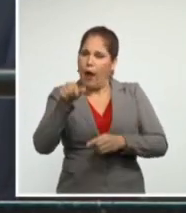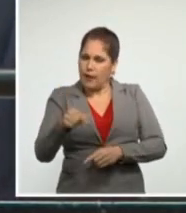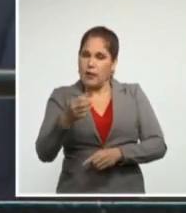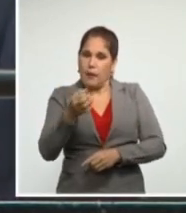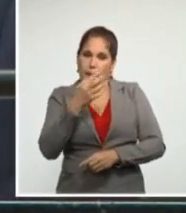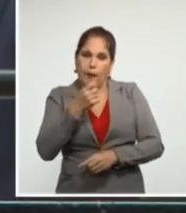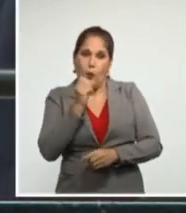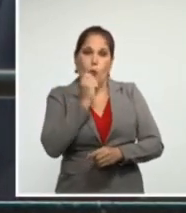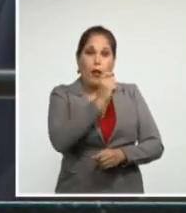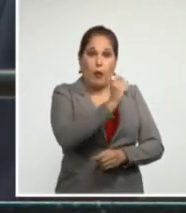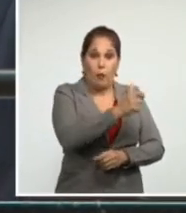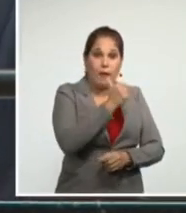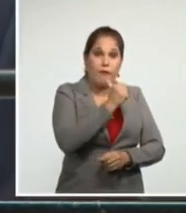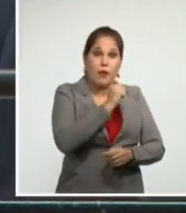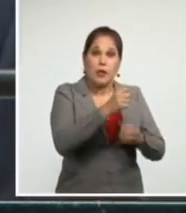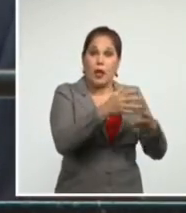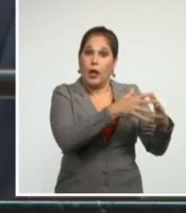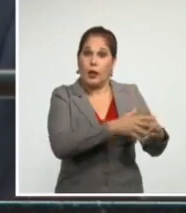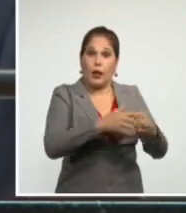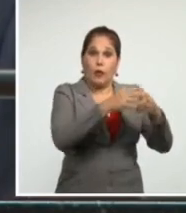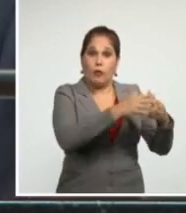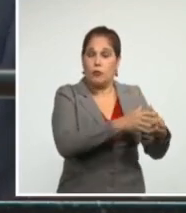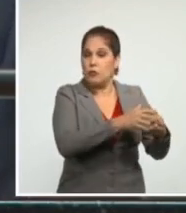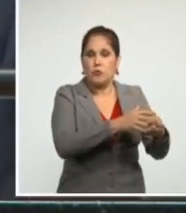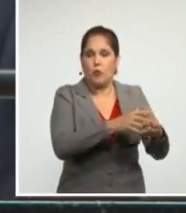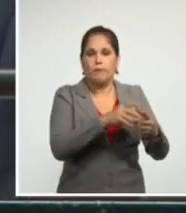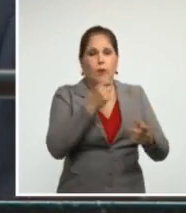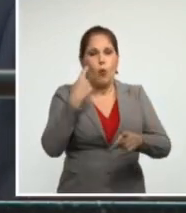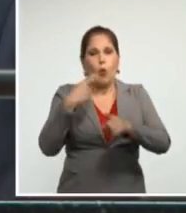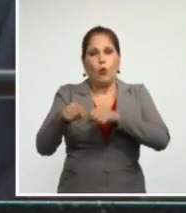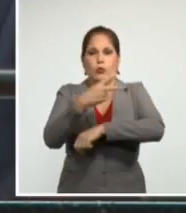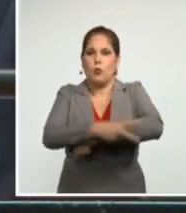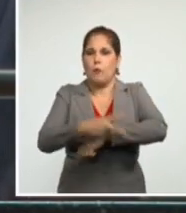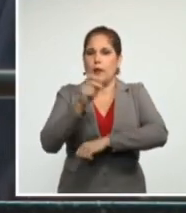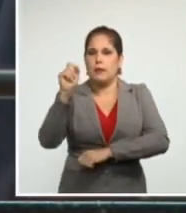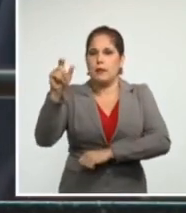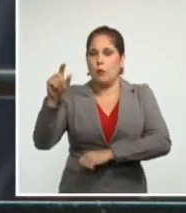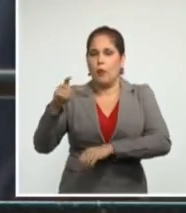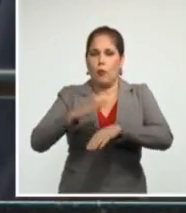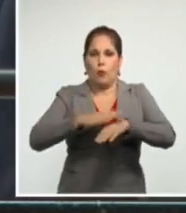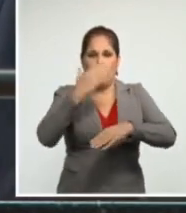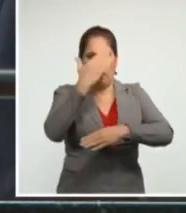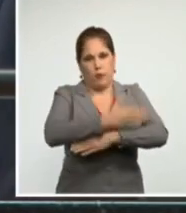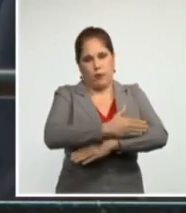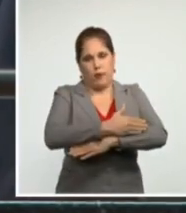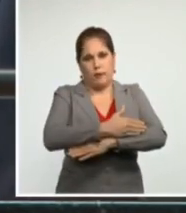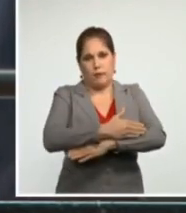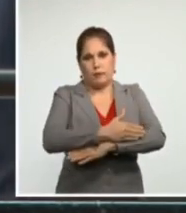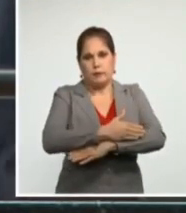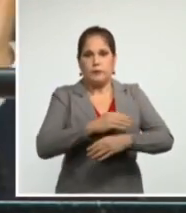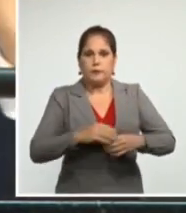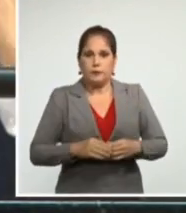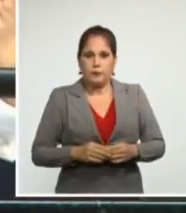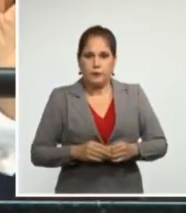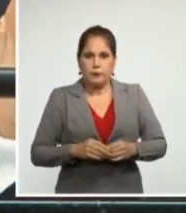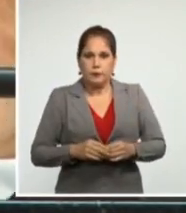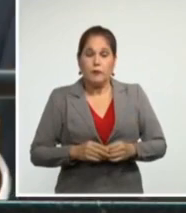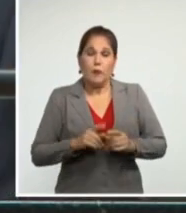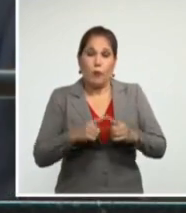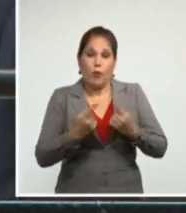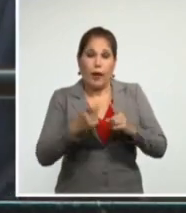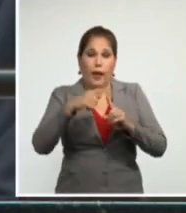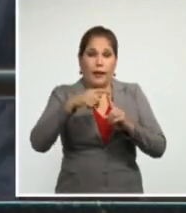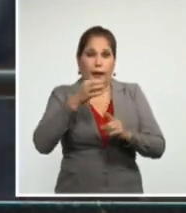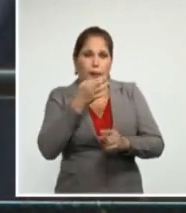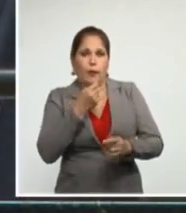muerte y dificultades cotidianas a las personas para adquirir a tiempo la insulina,